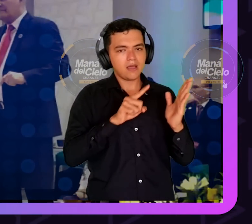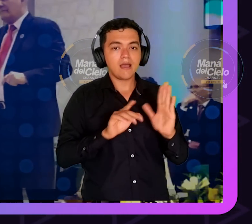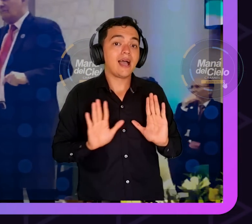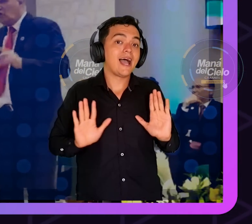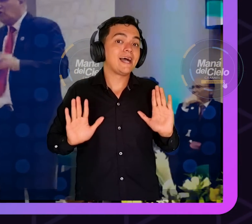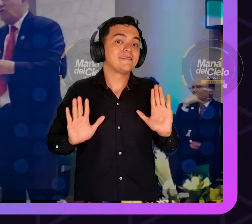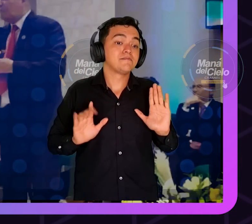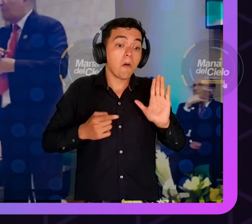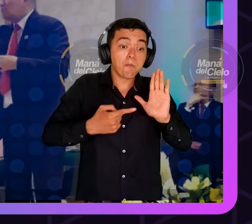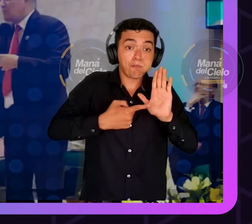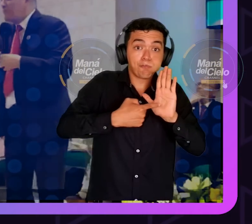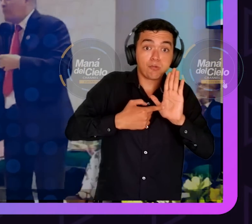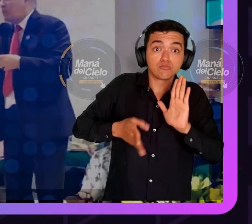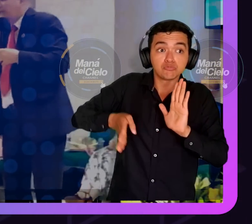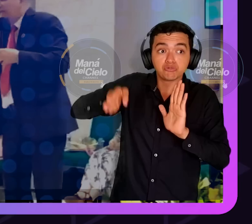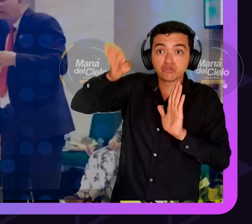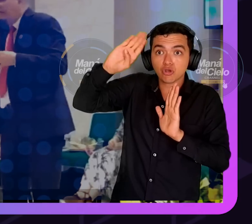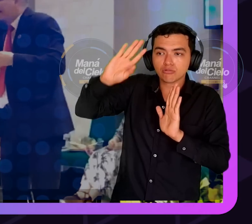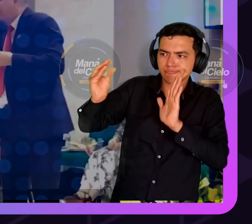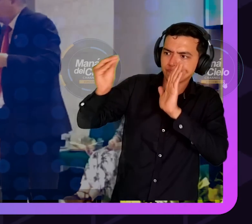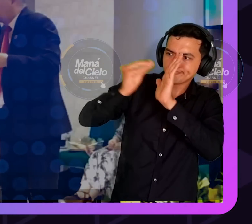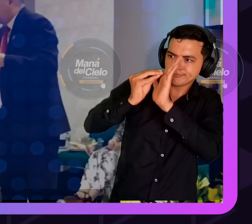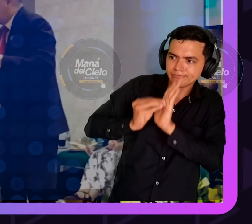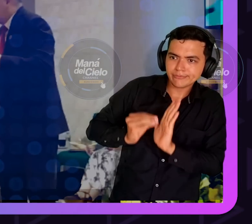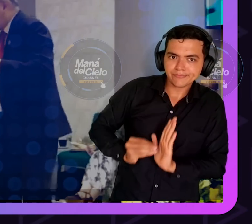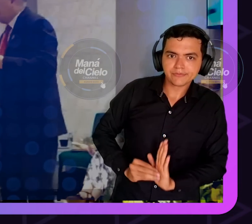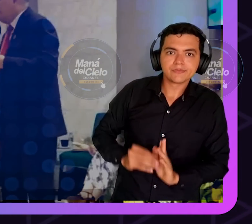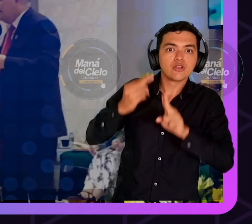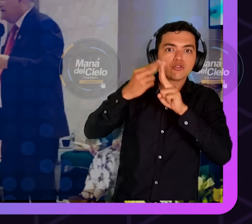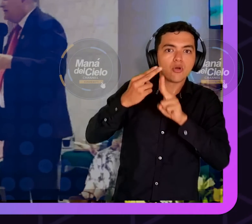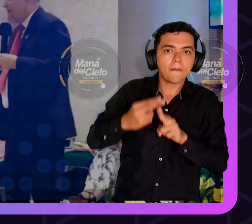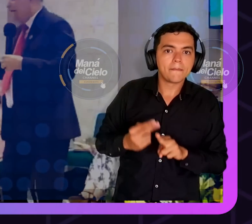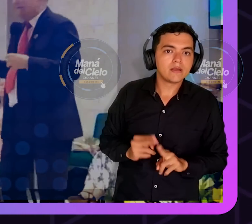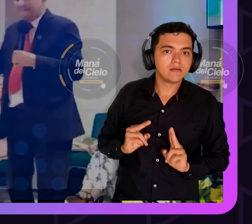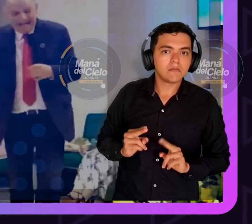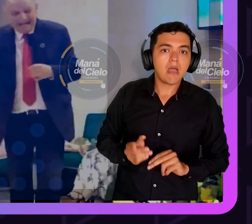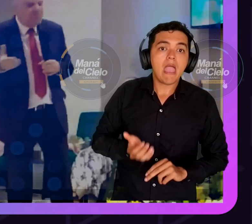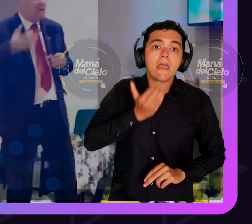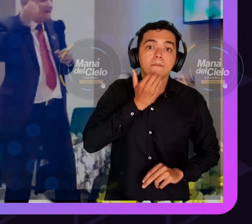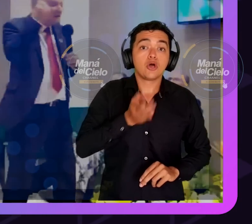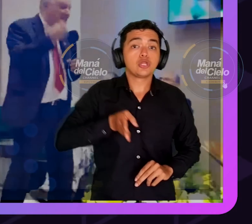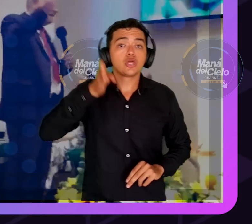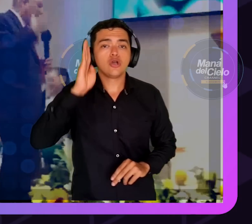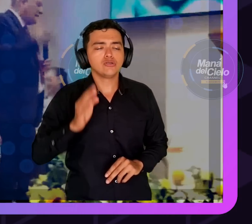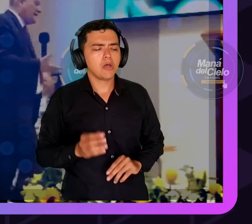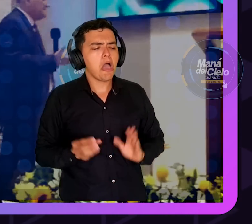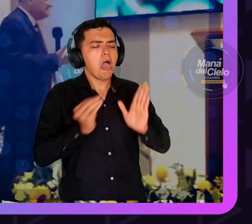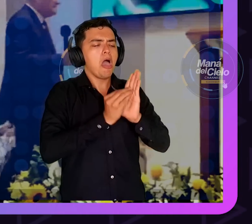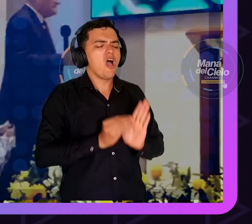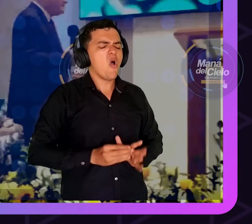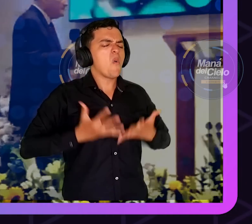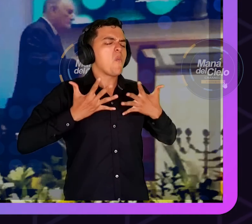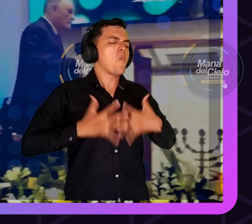Dios no puso cosas en la Biblia que no, que sobren. Están ahí porque necesitan estar ahí.